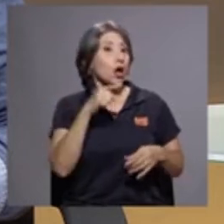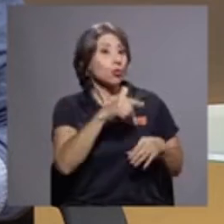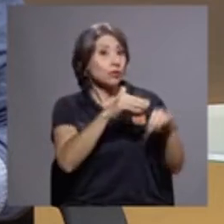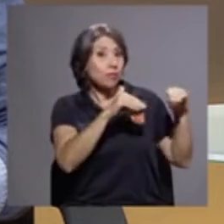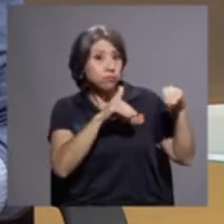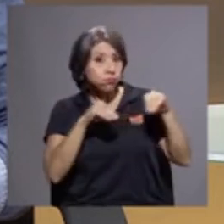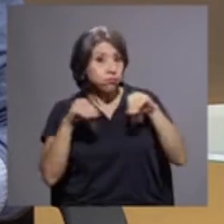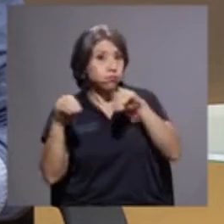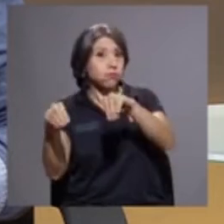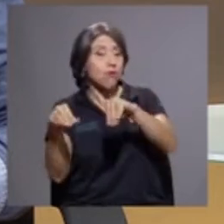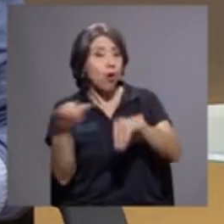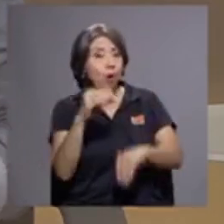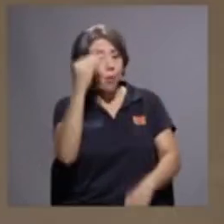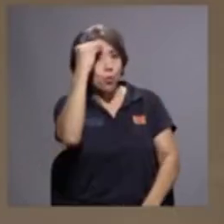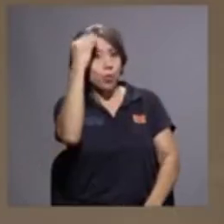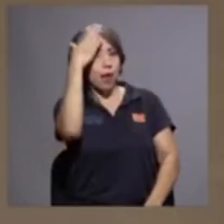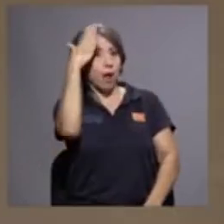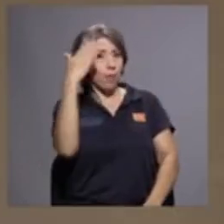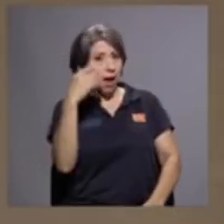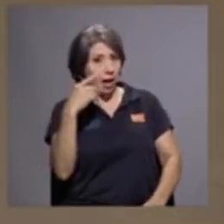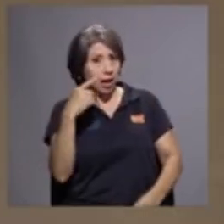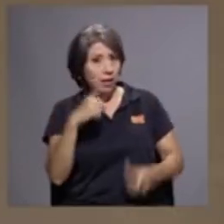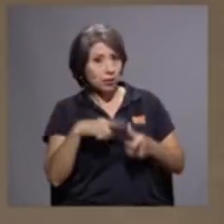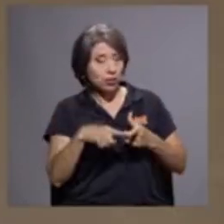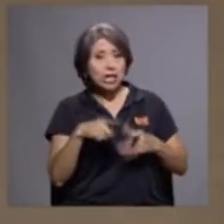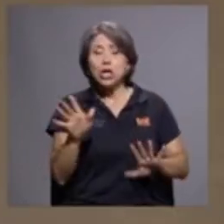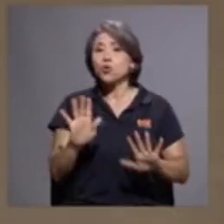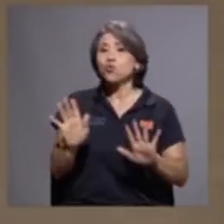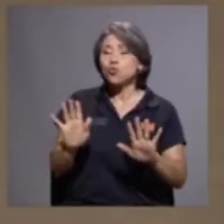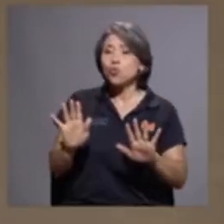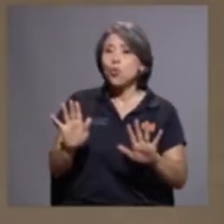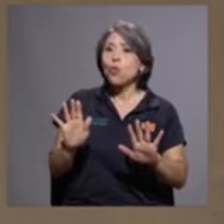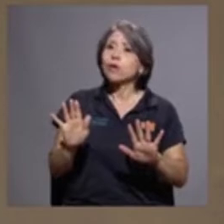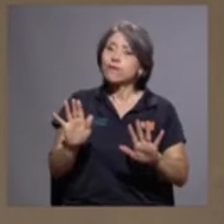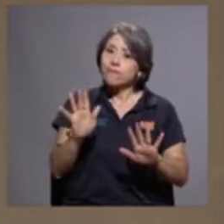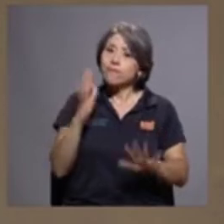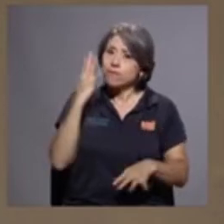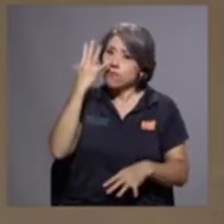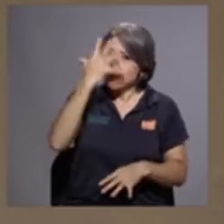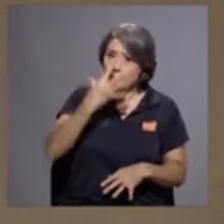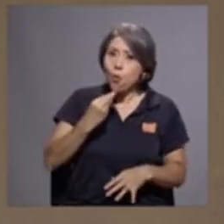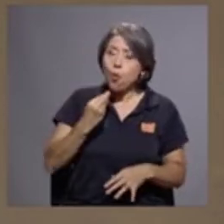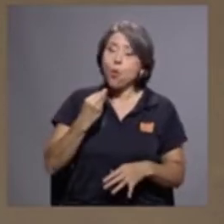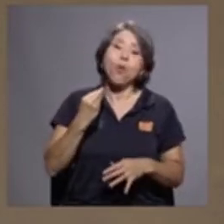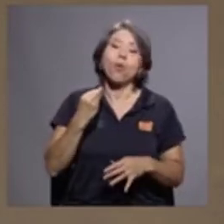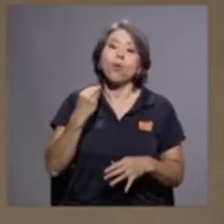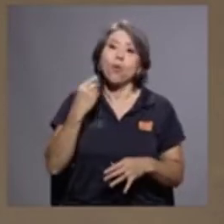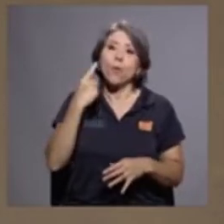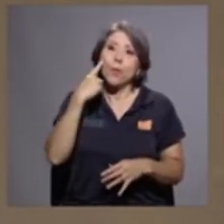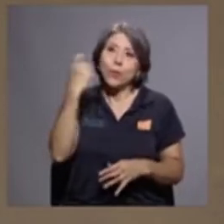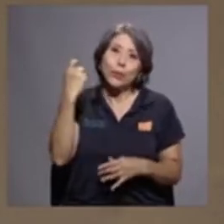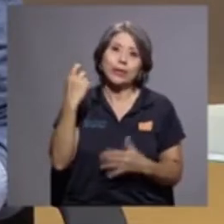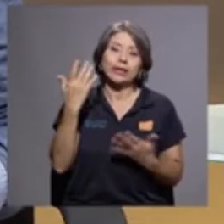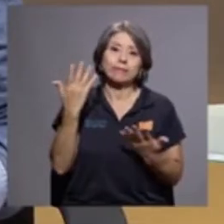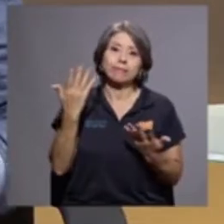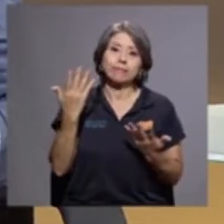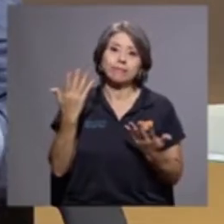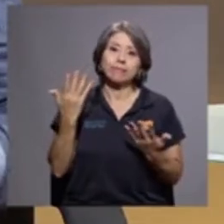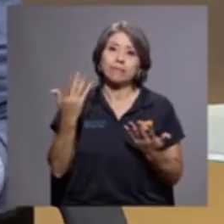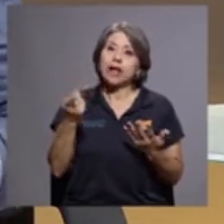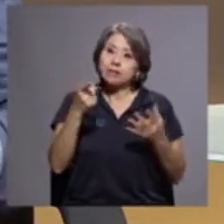usted casi que me dice que fue como un trauma, entonces? No, o sea, bonito en el sentido que un lugar